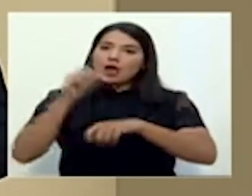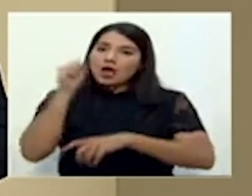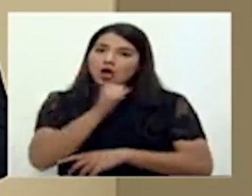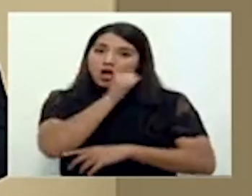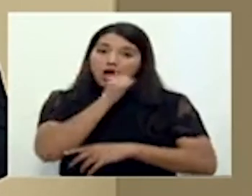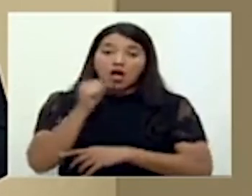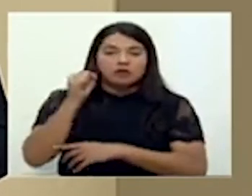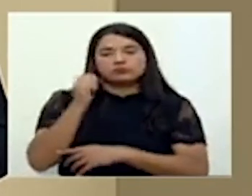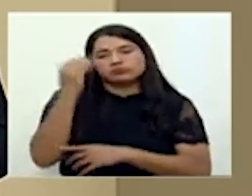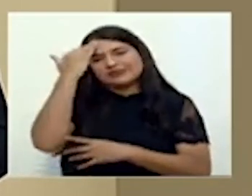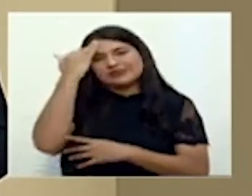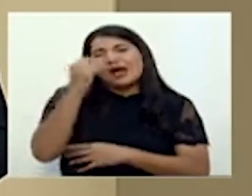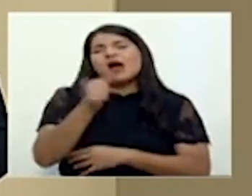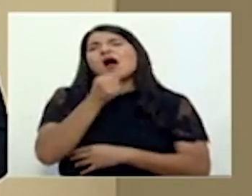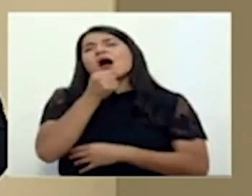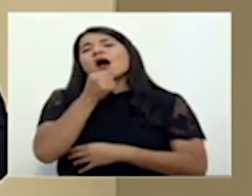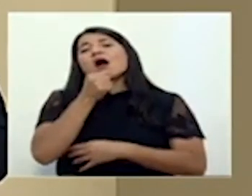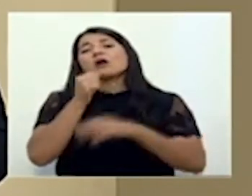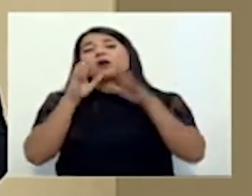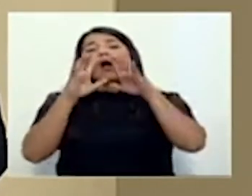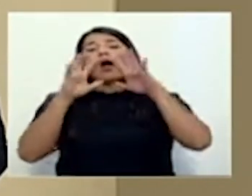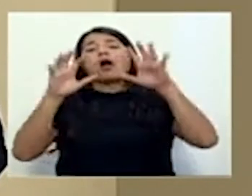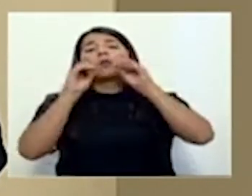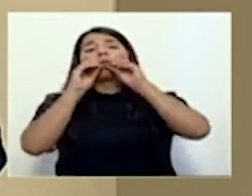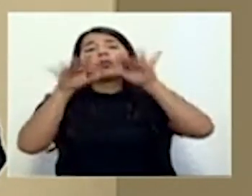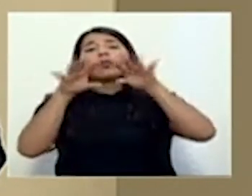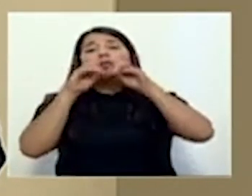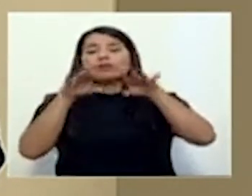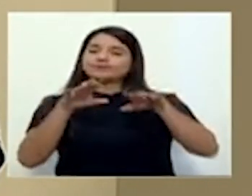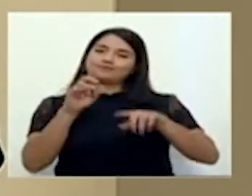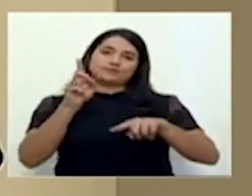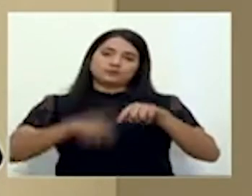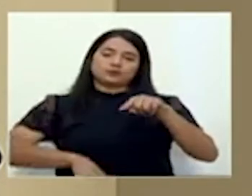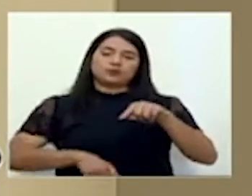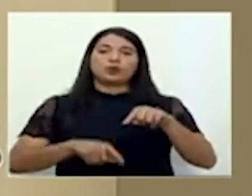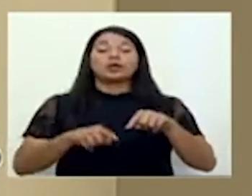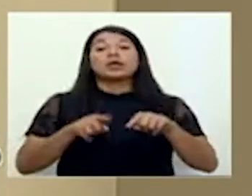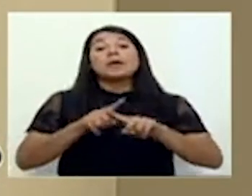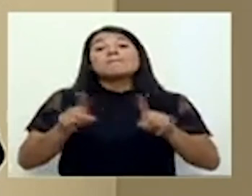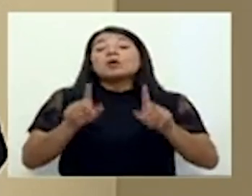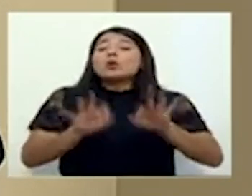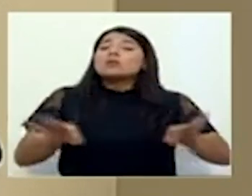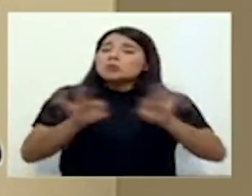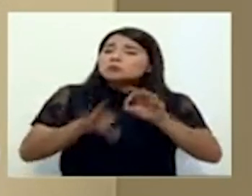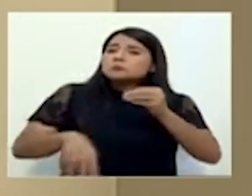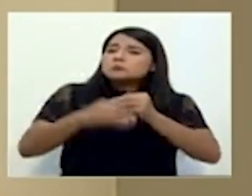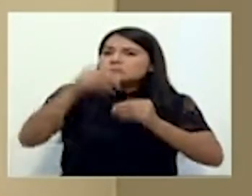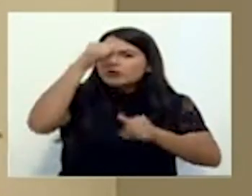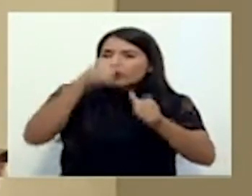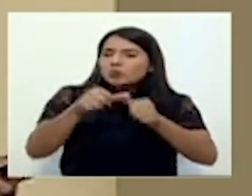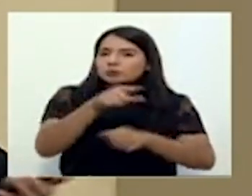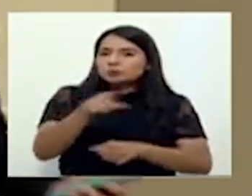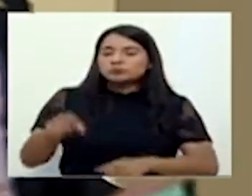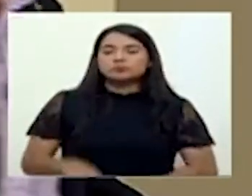sabemos que cantar en público aumenta el riesgo de transmisión y todas las otras medidas que ya se han estado indicando, pero era importante indicarlo para que también